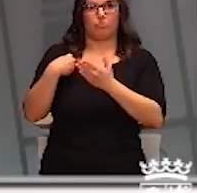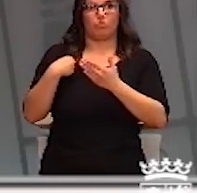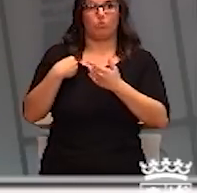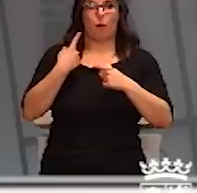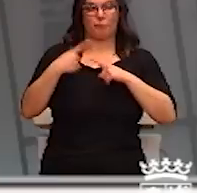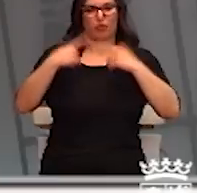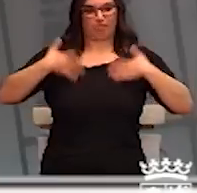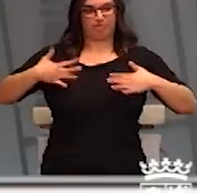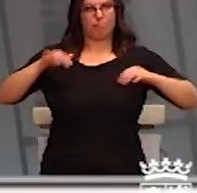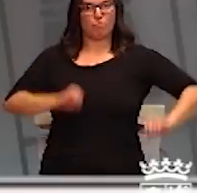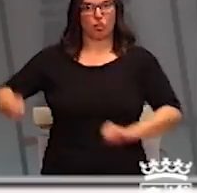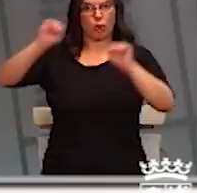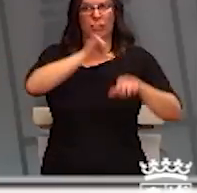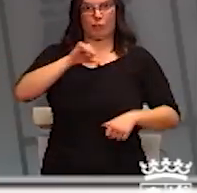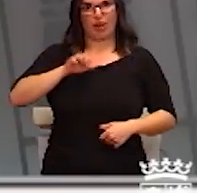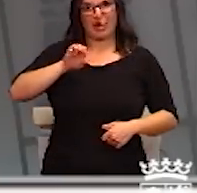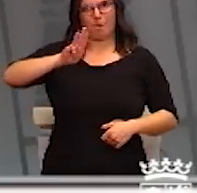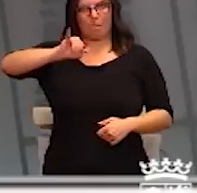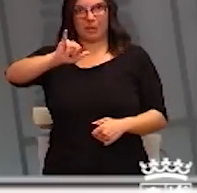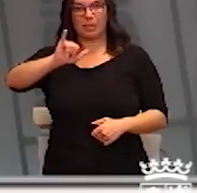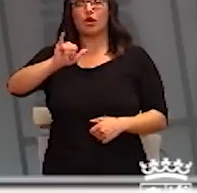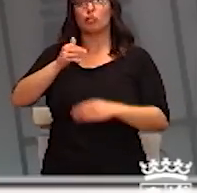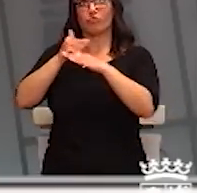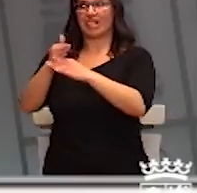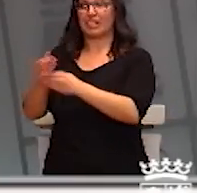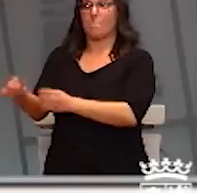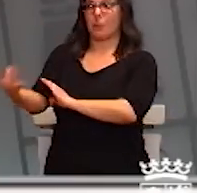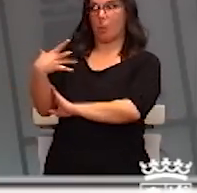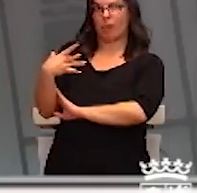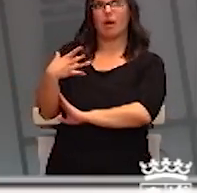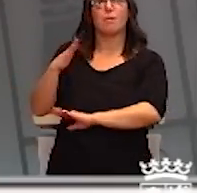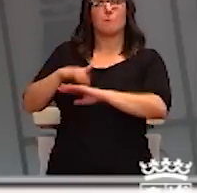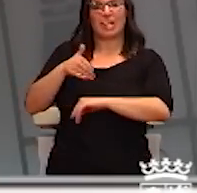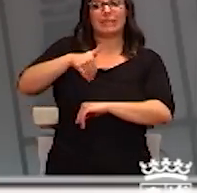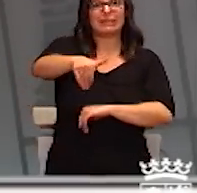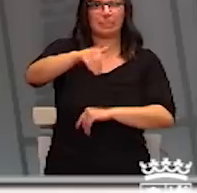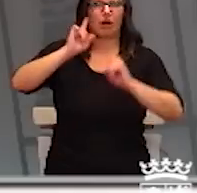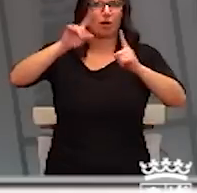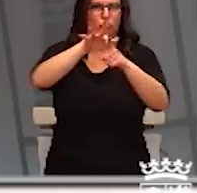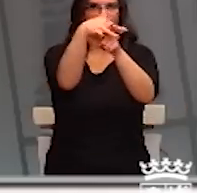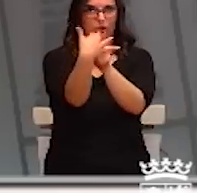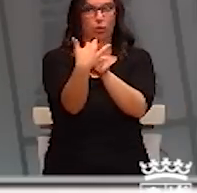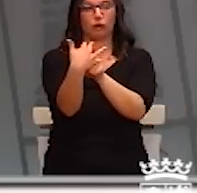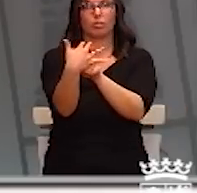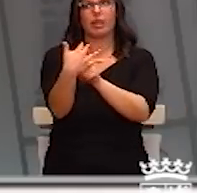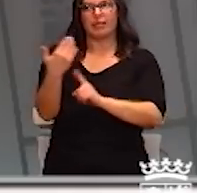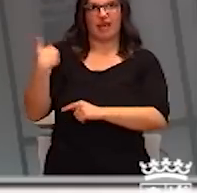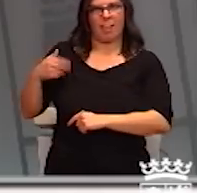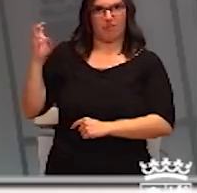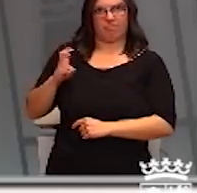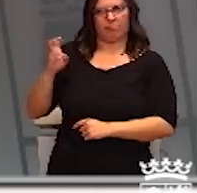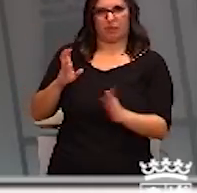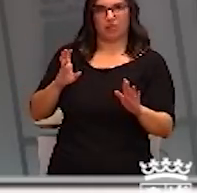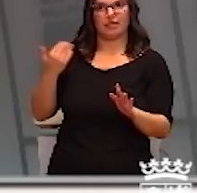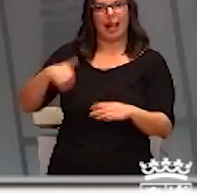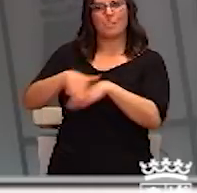individual? suficientes para si el escenario cambia. Y eso está llegando. El ministro ayer nos garantizó que la compra